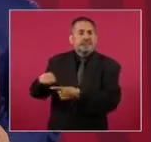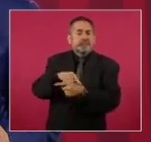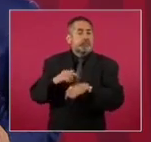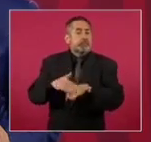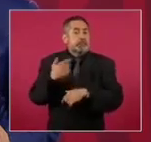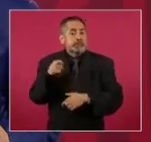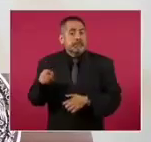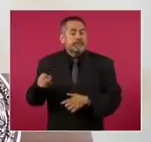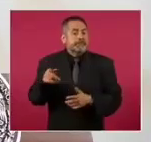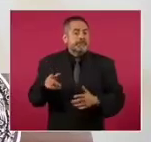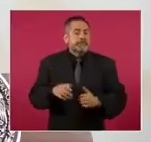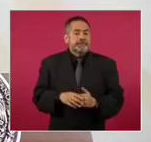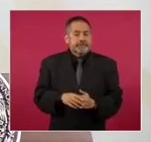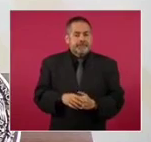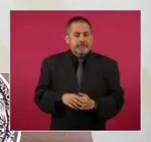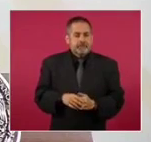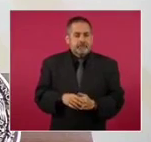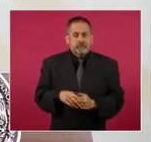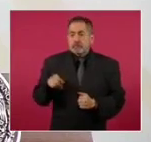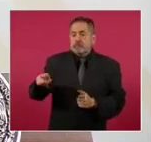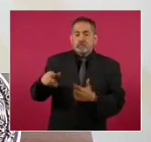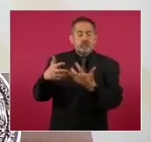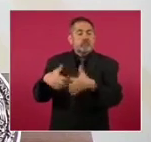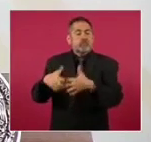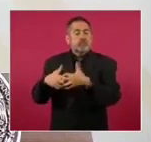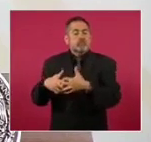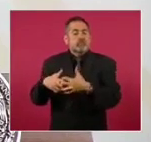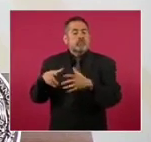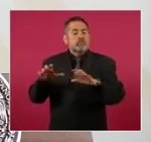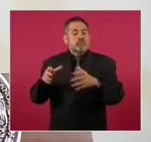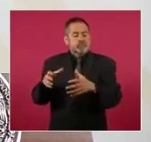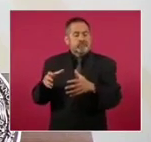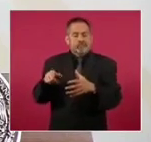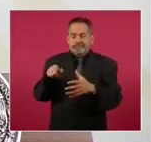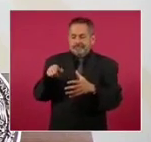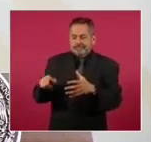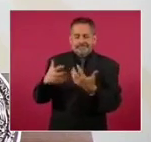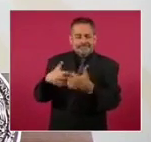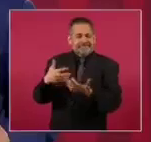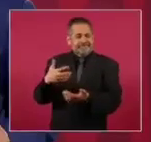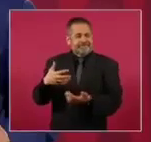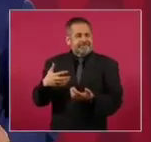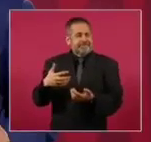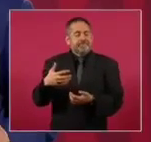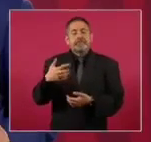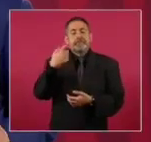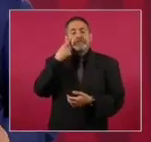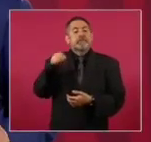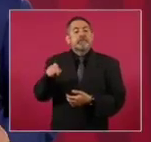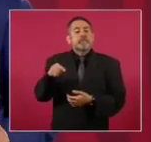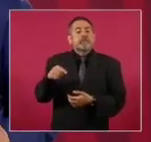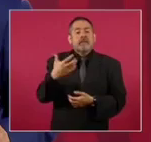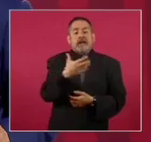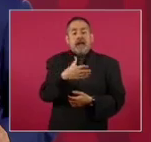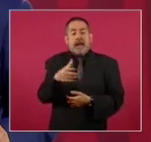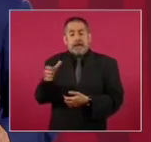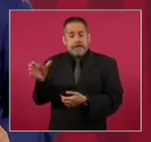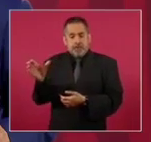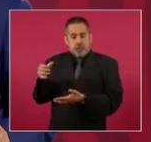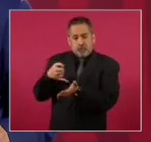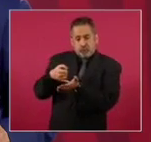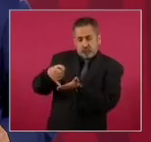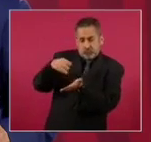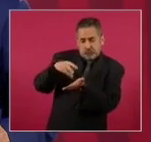producen las hortalizas que se consumen en la capital, también